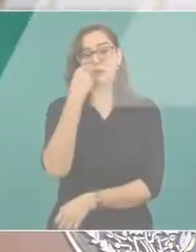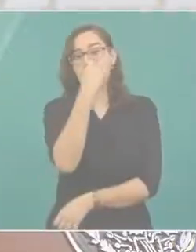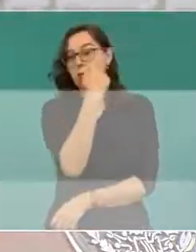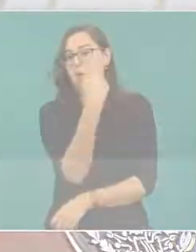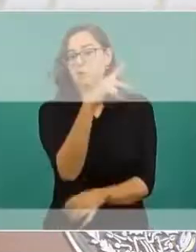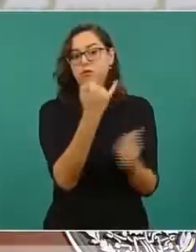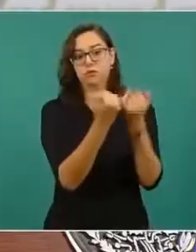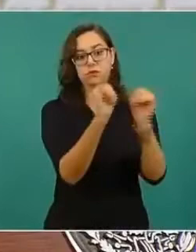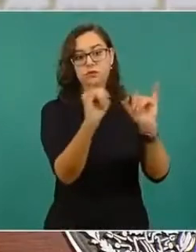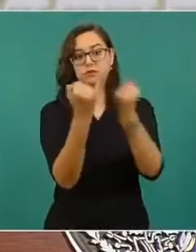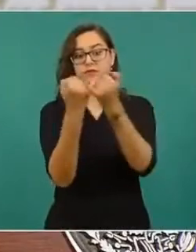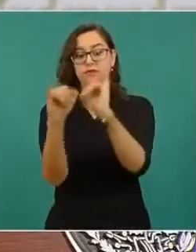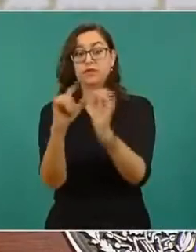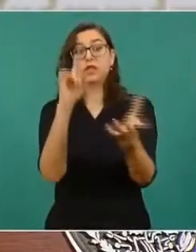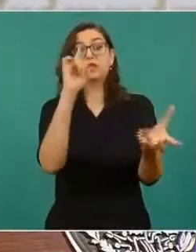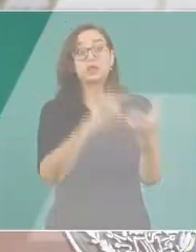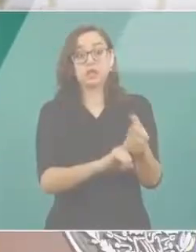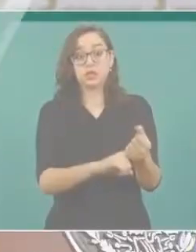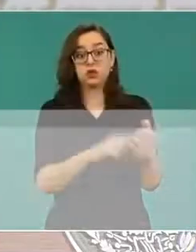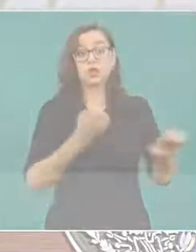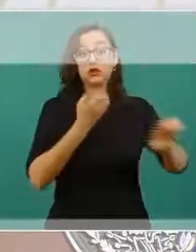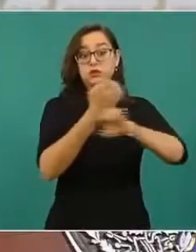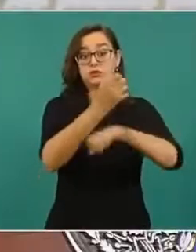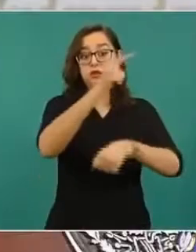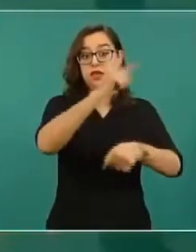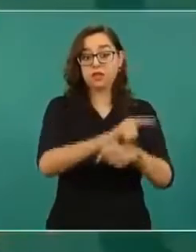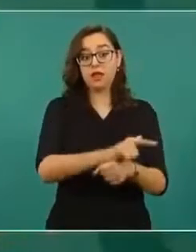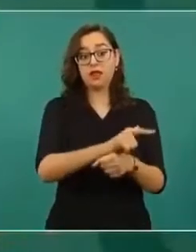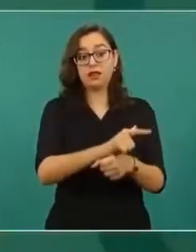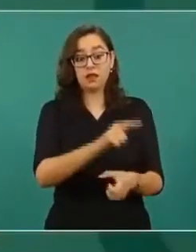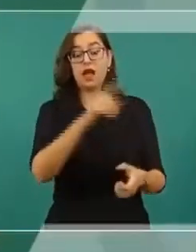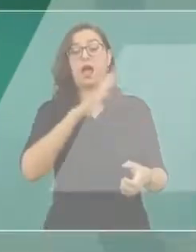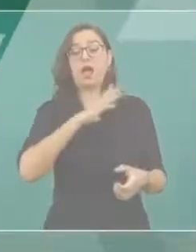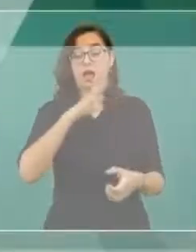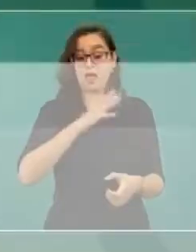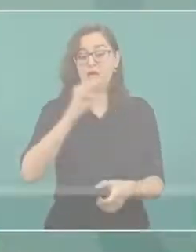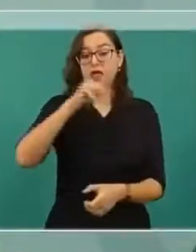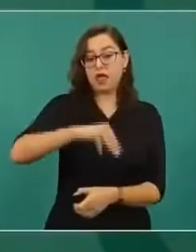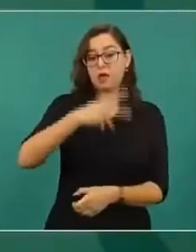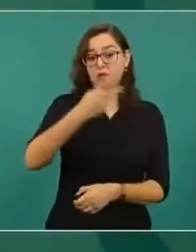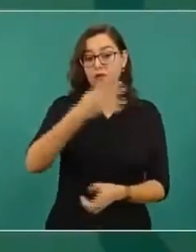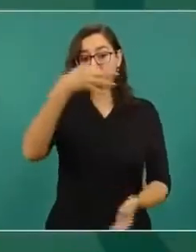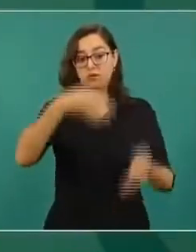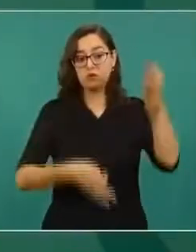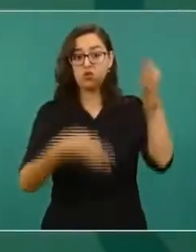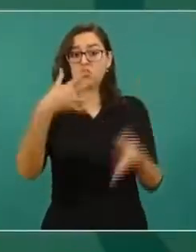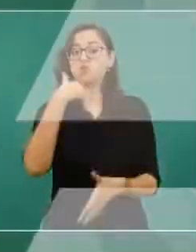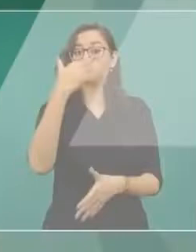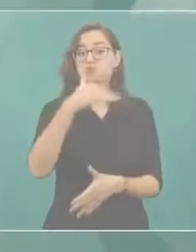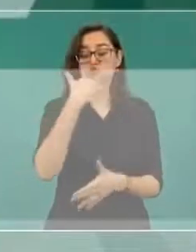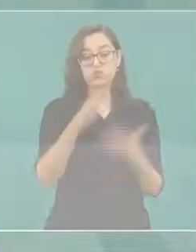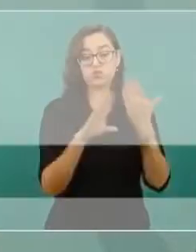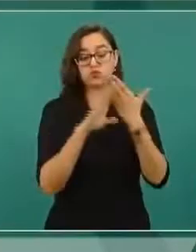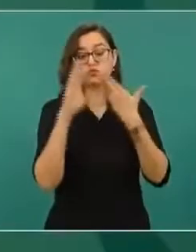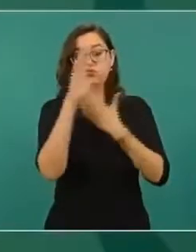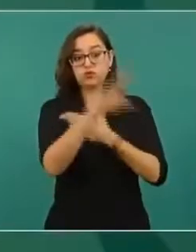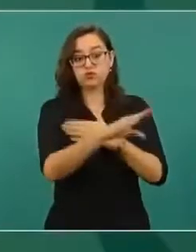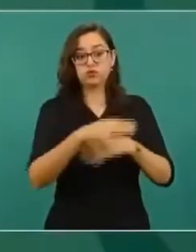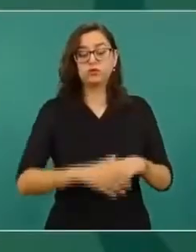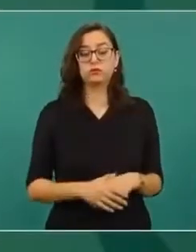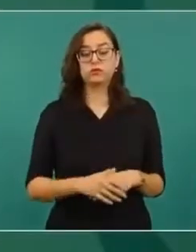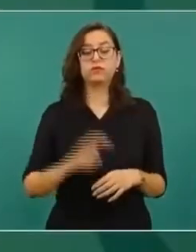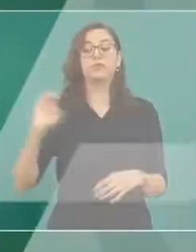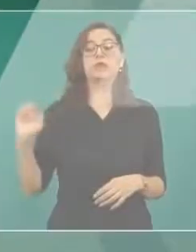Fiscalías anticorrupción se crearon en el sexenio